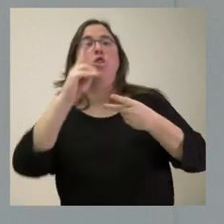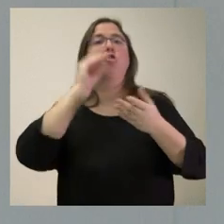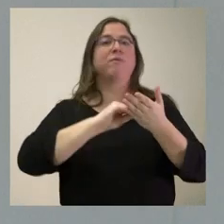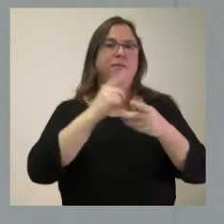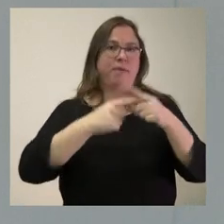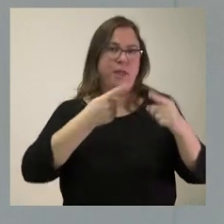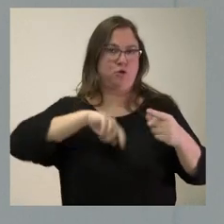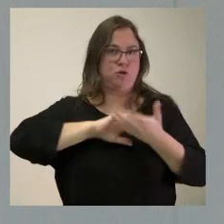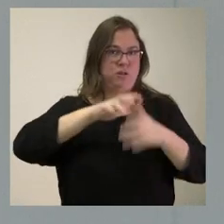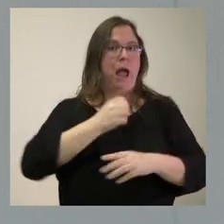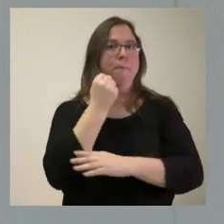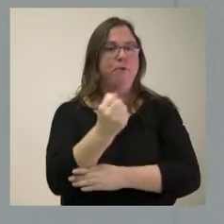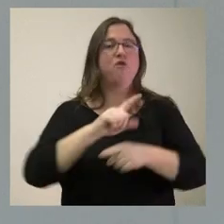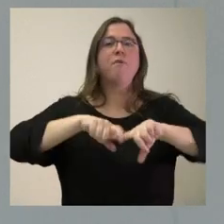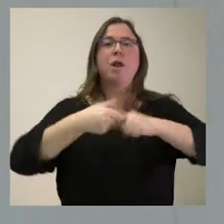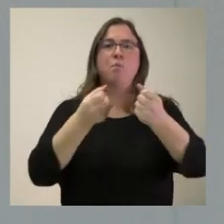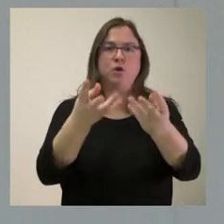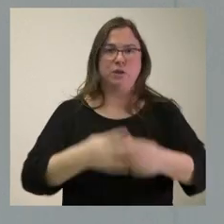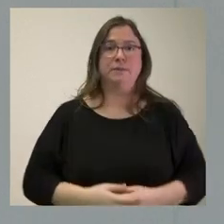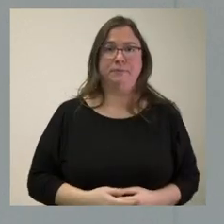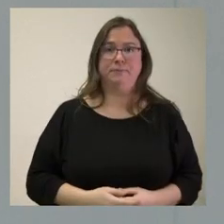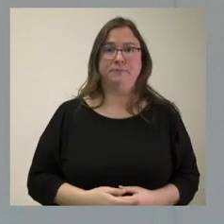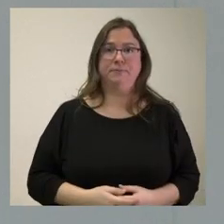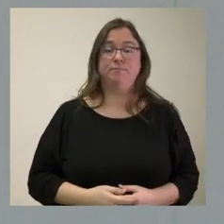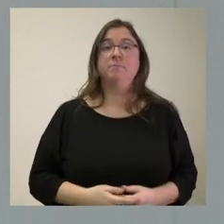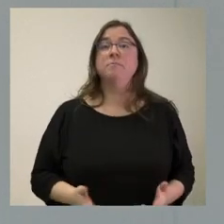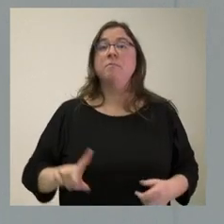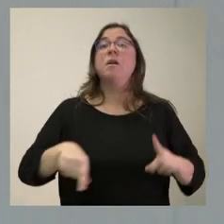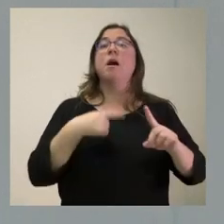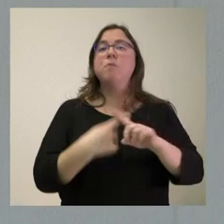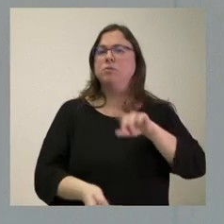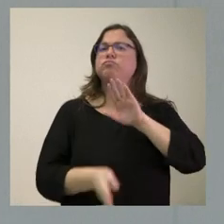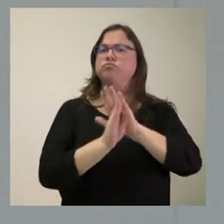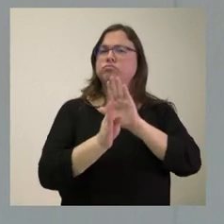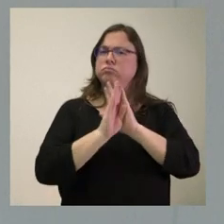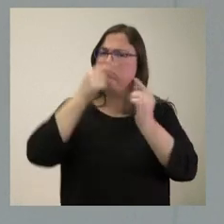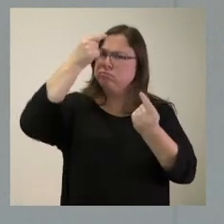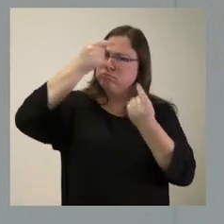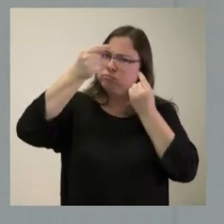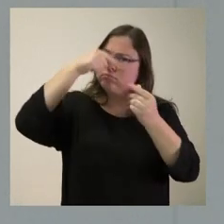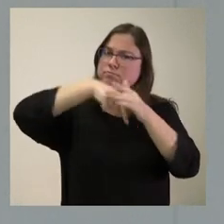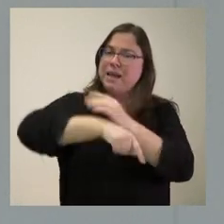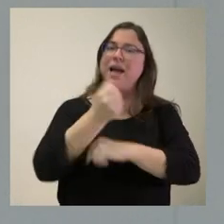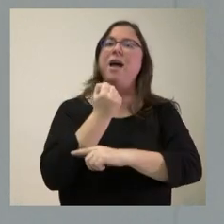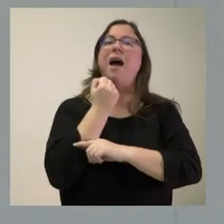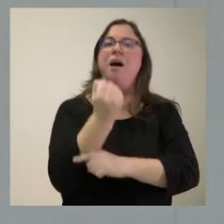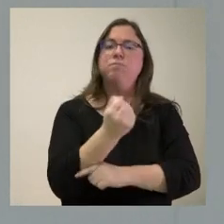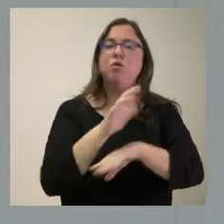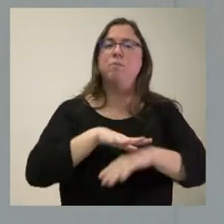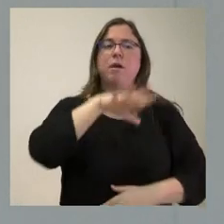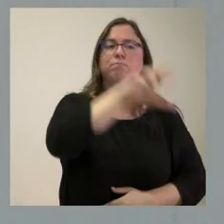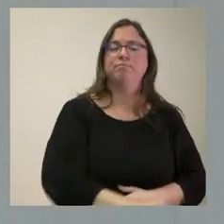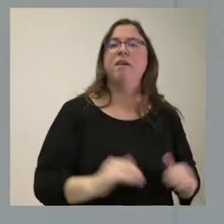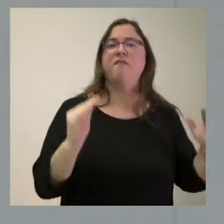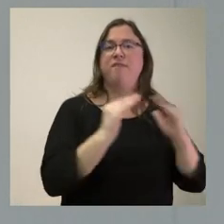apoyo a las familias numerosas. Y seguimos profundizando en el apoyo a la adquisición de vivienda por